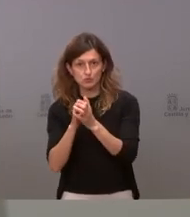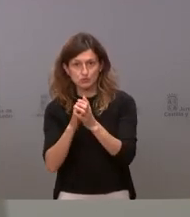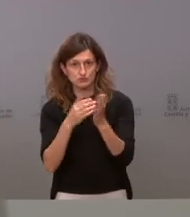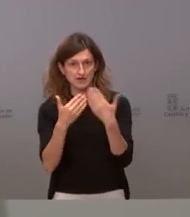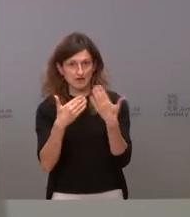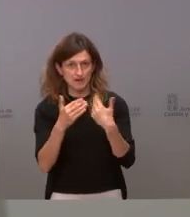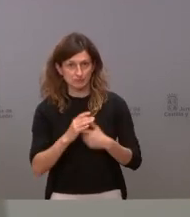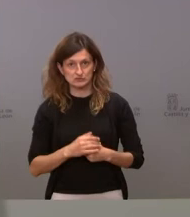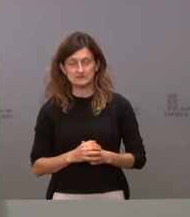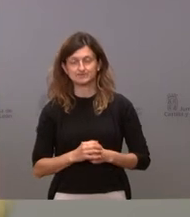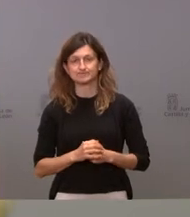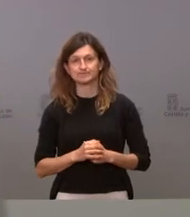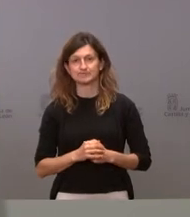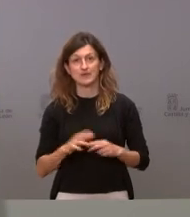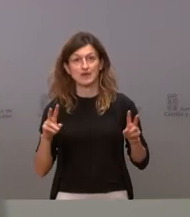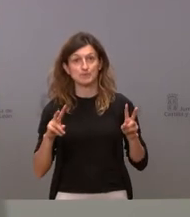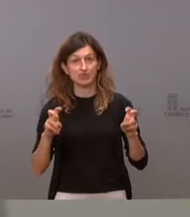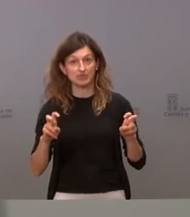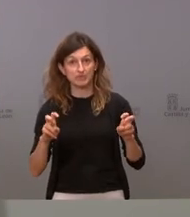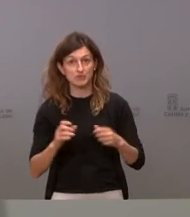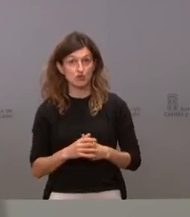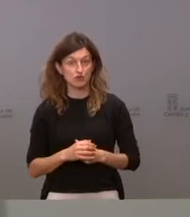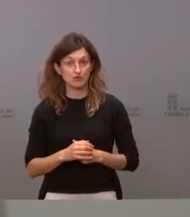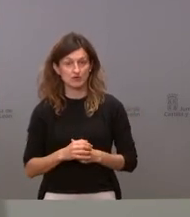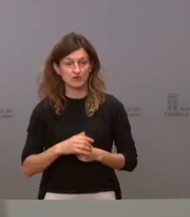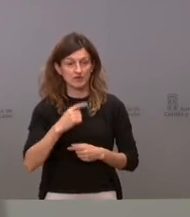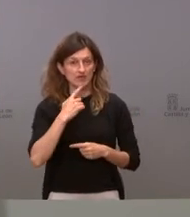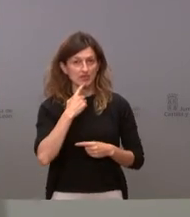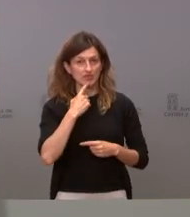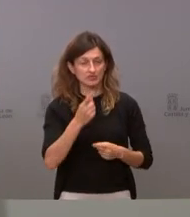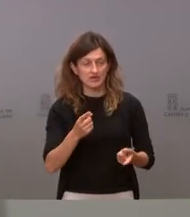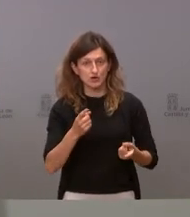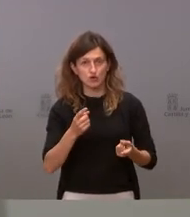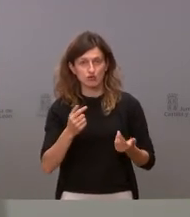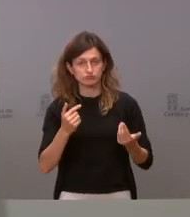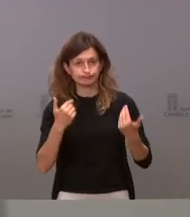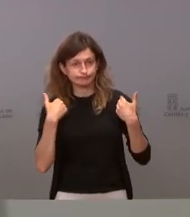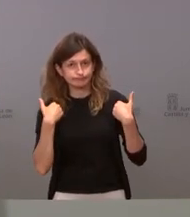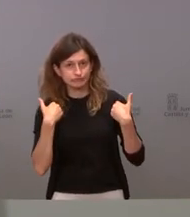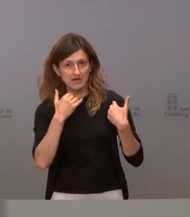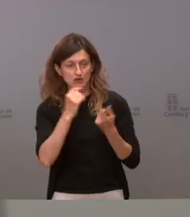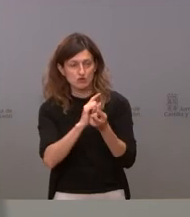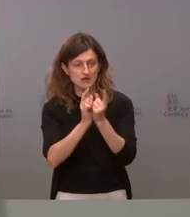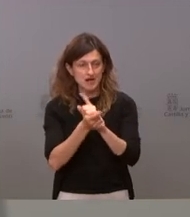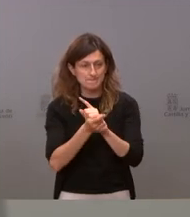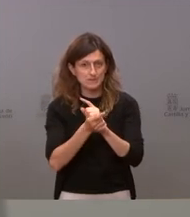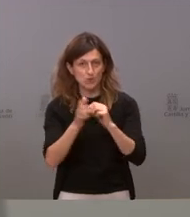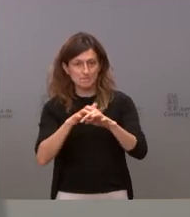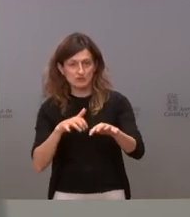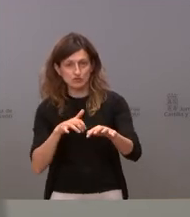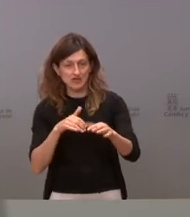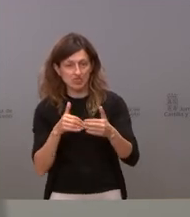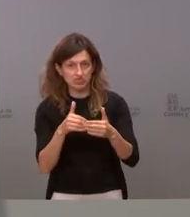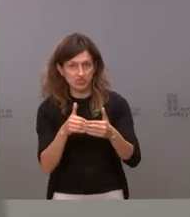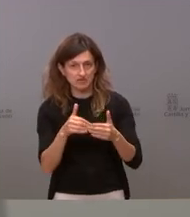y en principio he de decirles que no está entre mis preocupaciones que vaya a existir un cambio de mayorías en breve